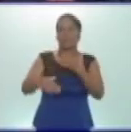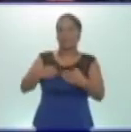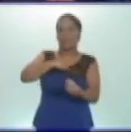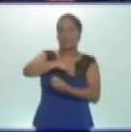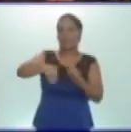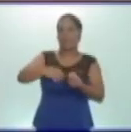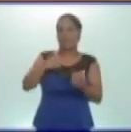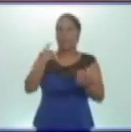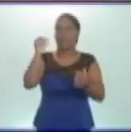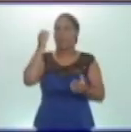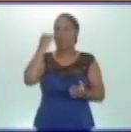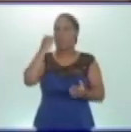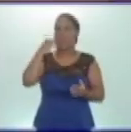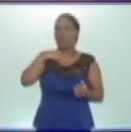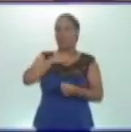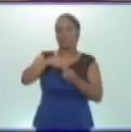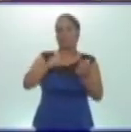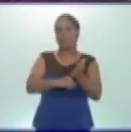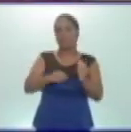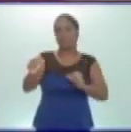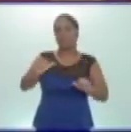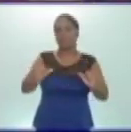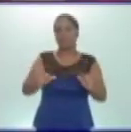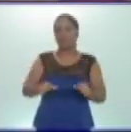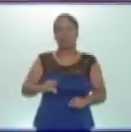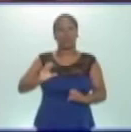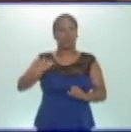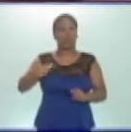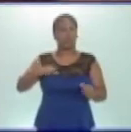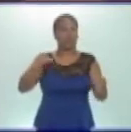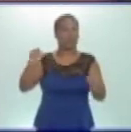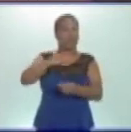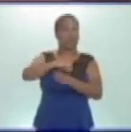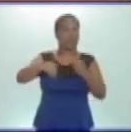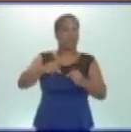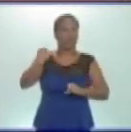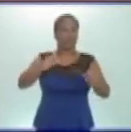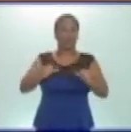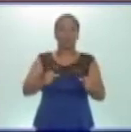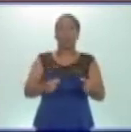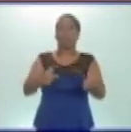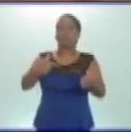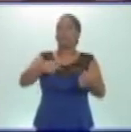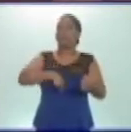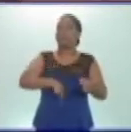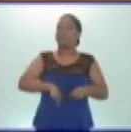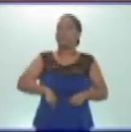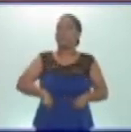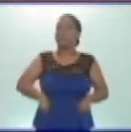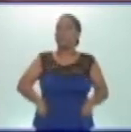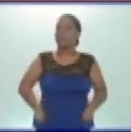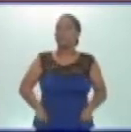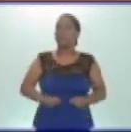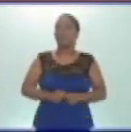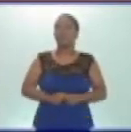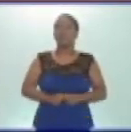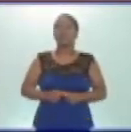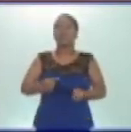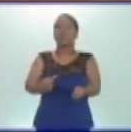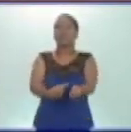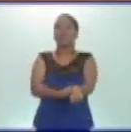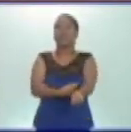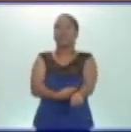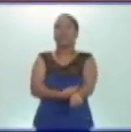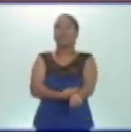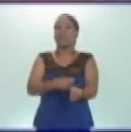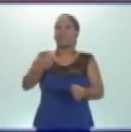Una vez convertidos en nutrientes, estos atraviesan las paredes del intestino delgado y pasan a la sangre para